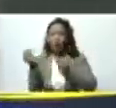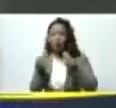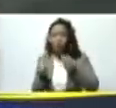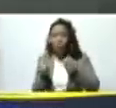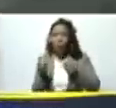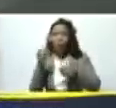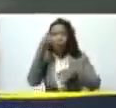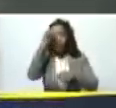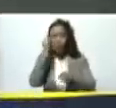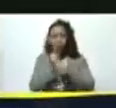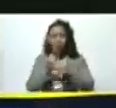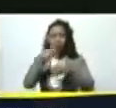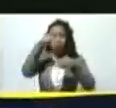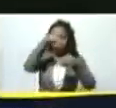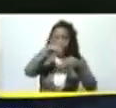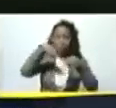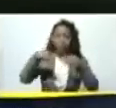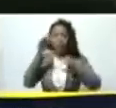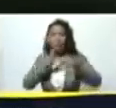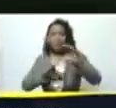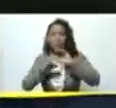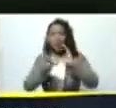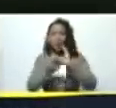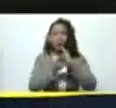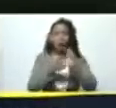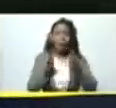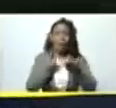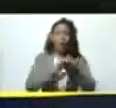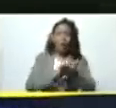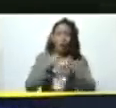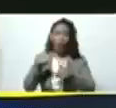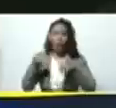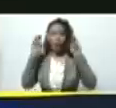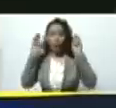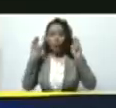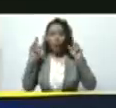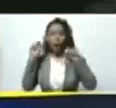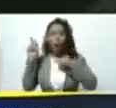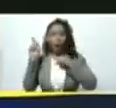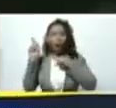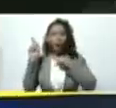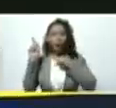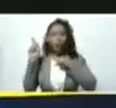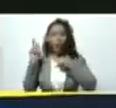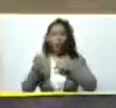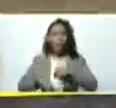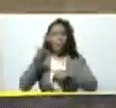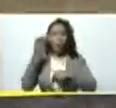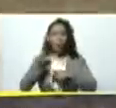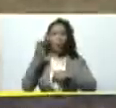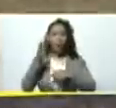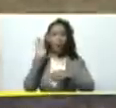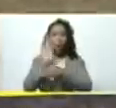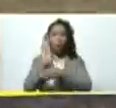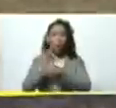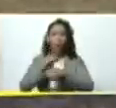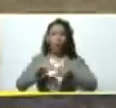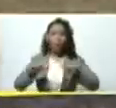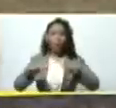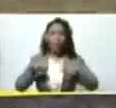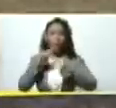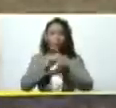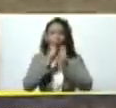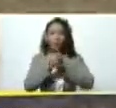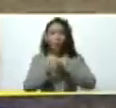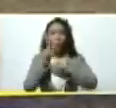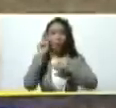de ciencia de tecnología que estamos aplicando en este caso a este importante cultivo que se convierte en